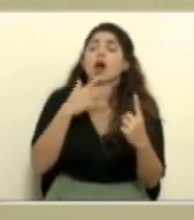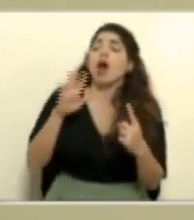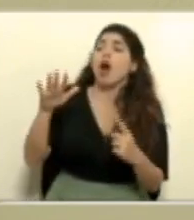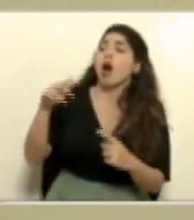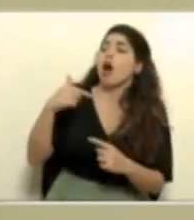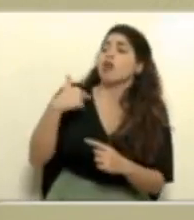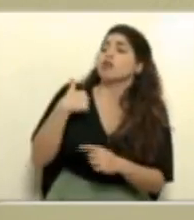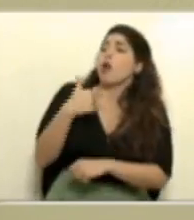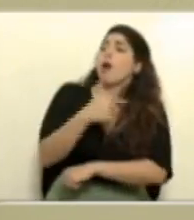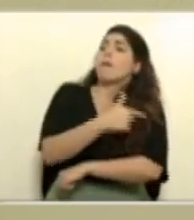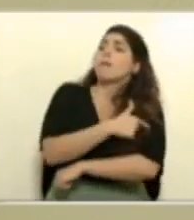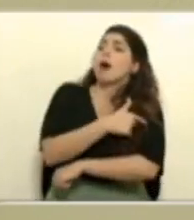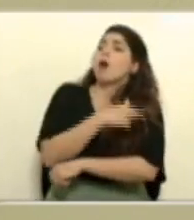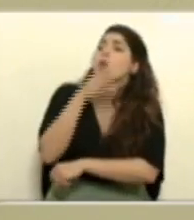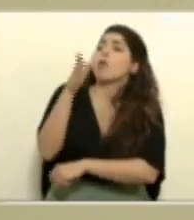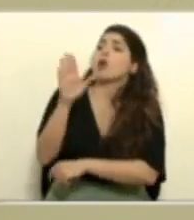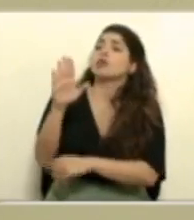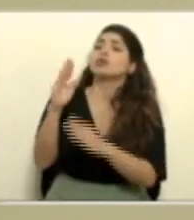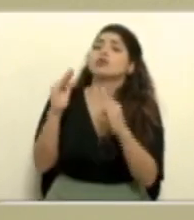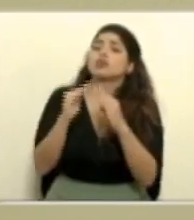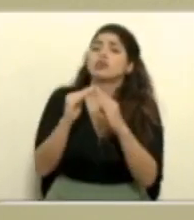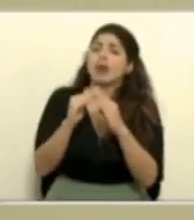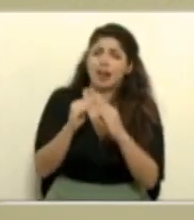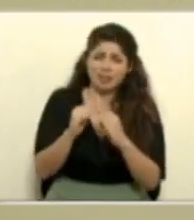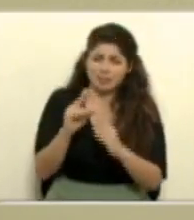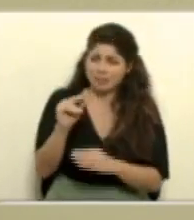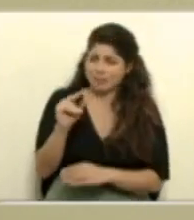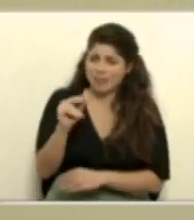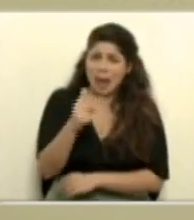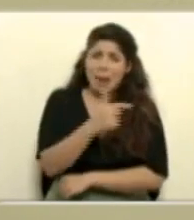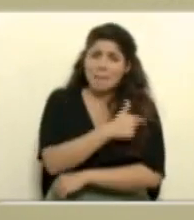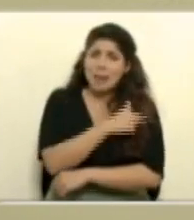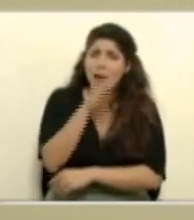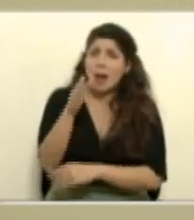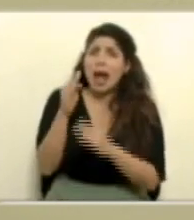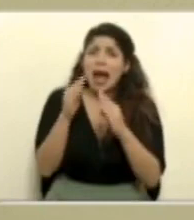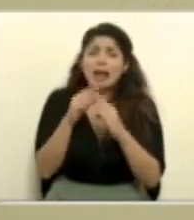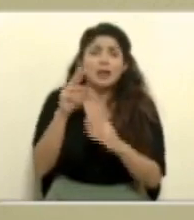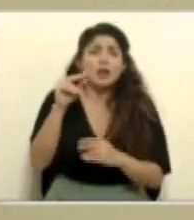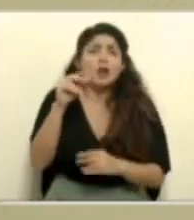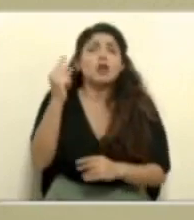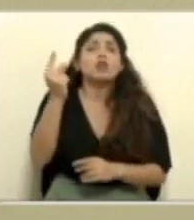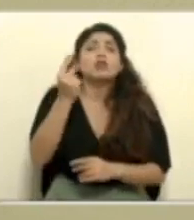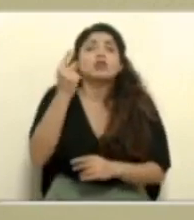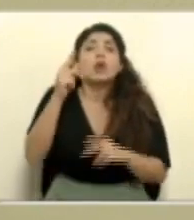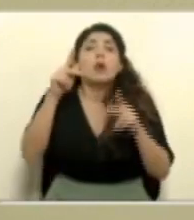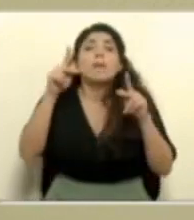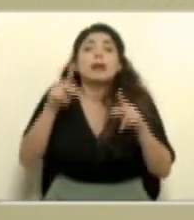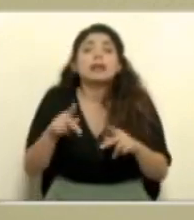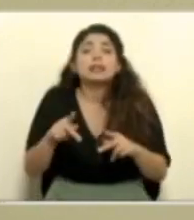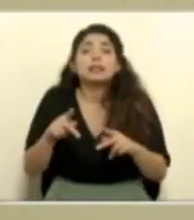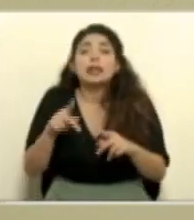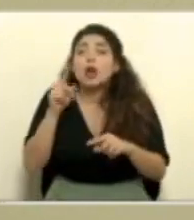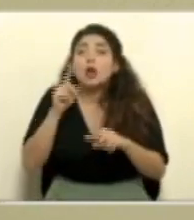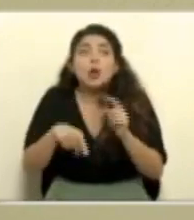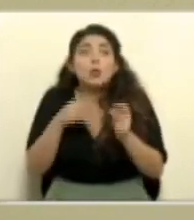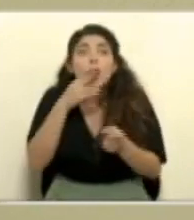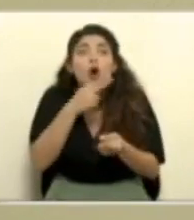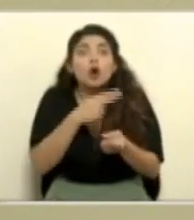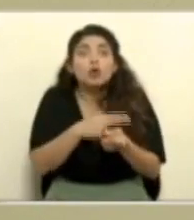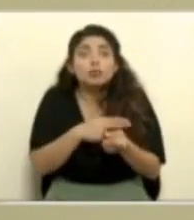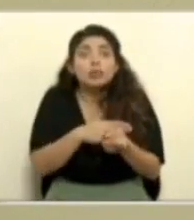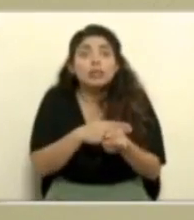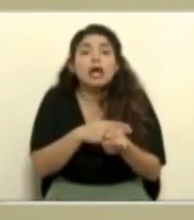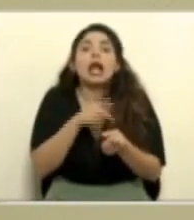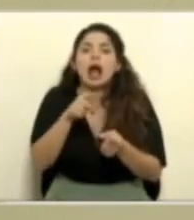una vacunación a domicilio en realidad la vacunación a domicilio solamente para las personas que no pueden traslarse hacia los centros de salud esa es la que